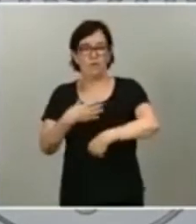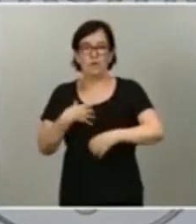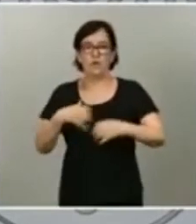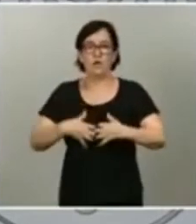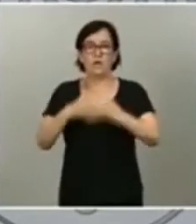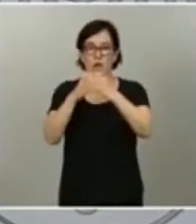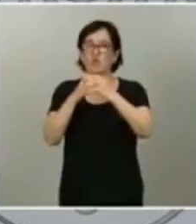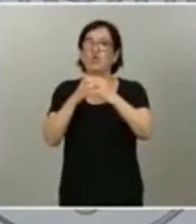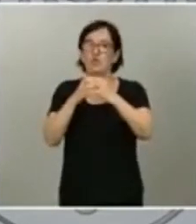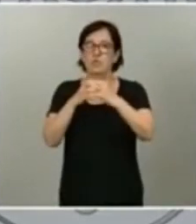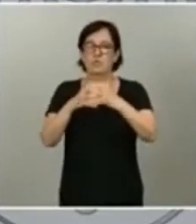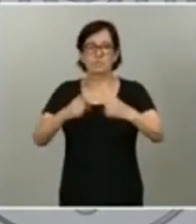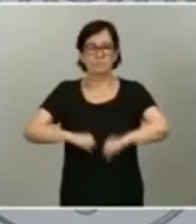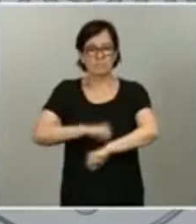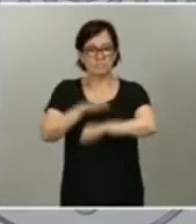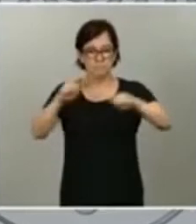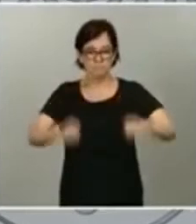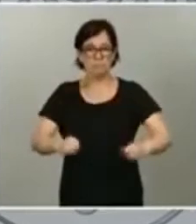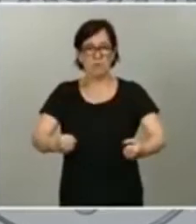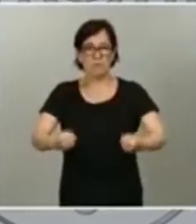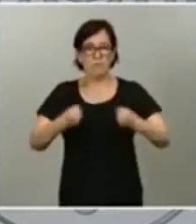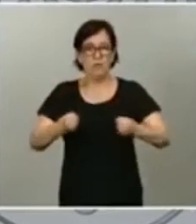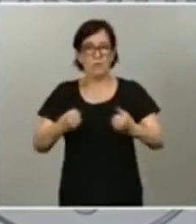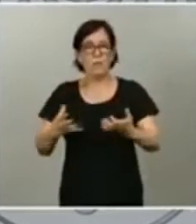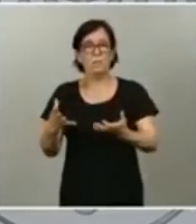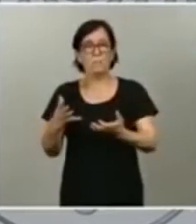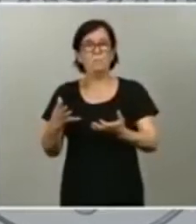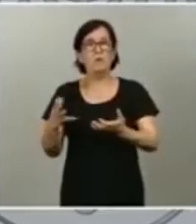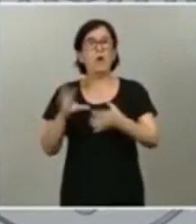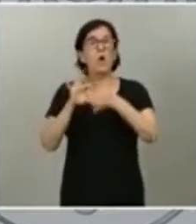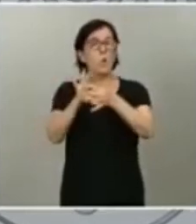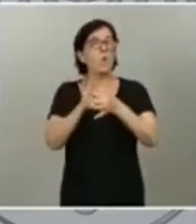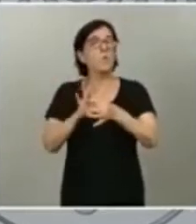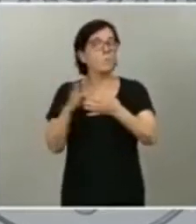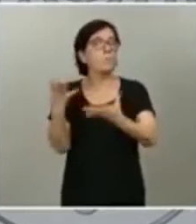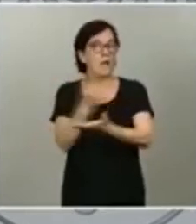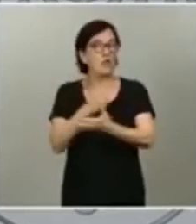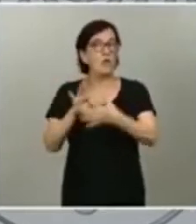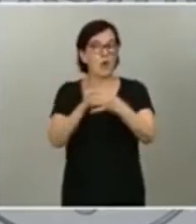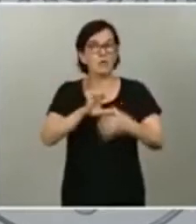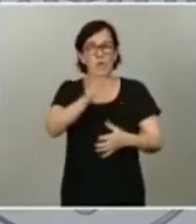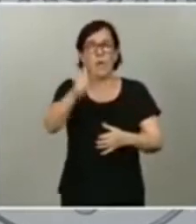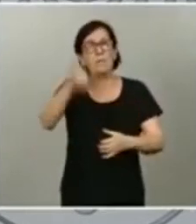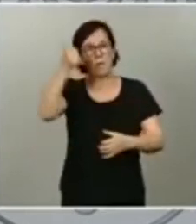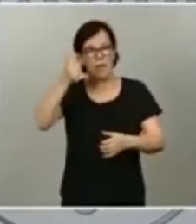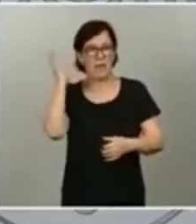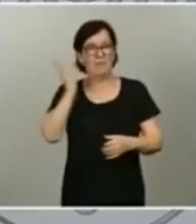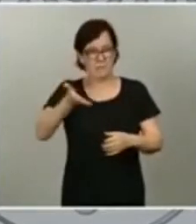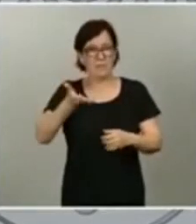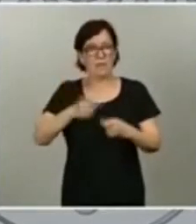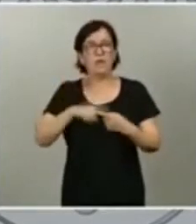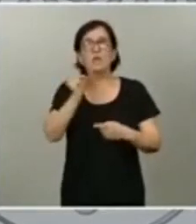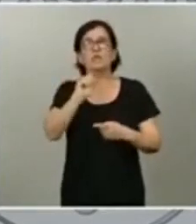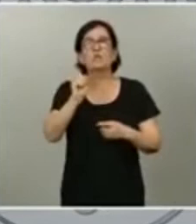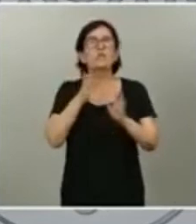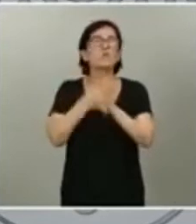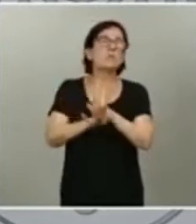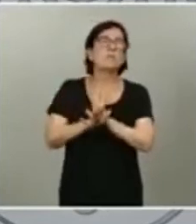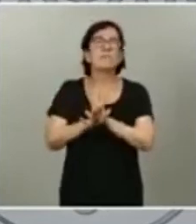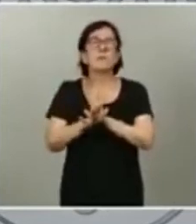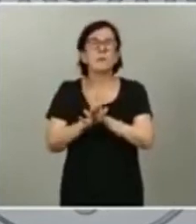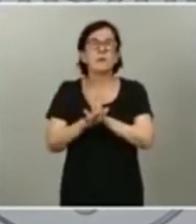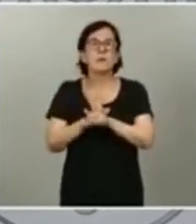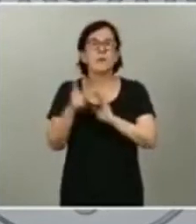robusto, fuerte, para toda la Unión, pero sobre todo para los países afectados, no supone en ningún caso un